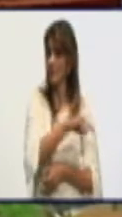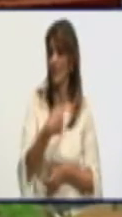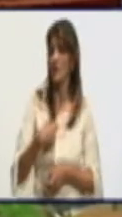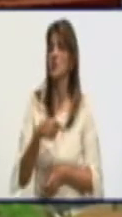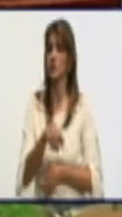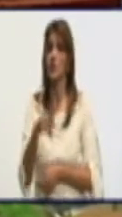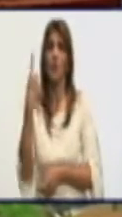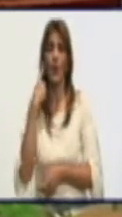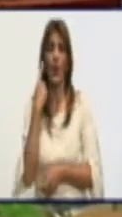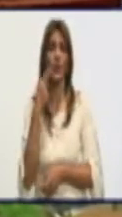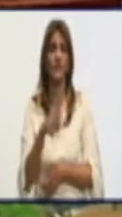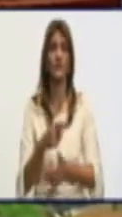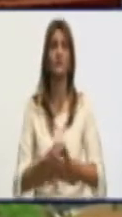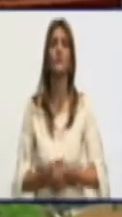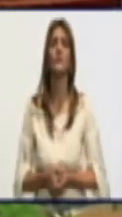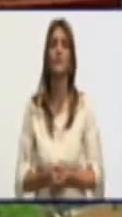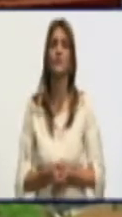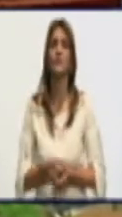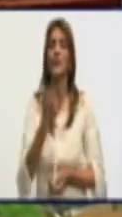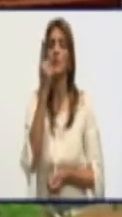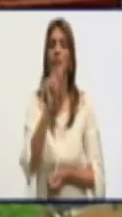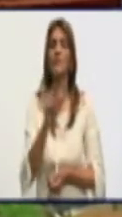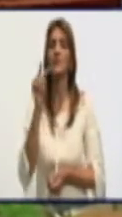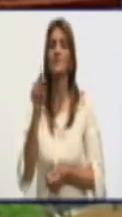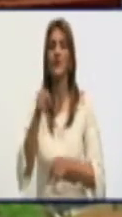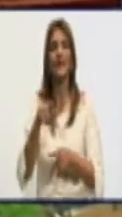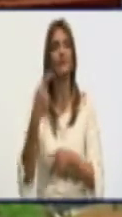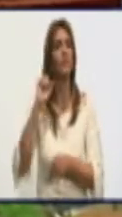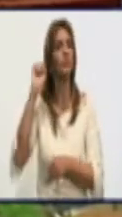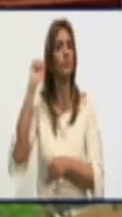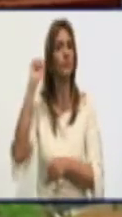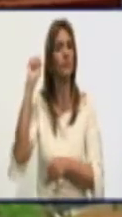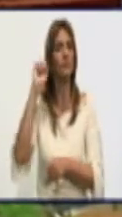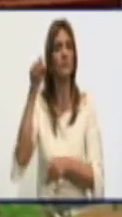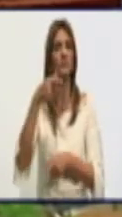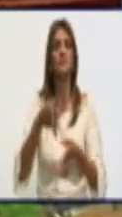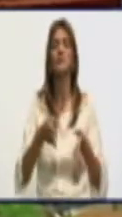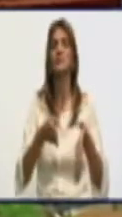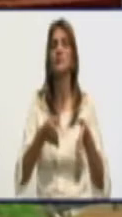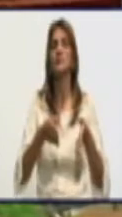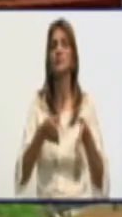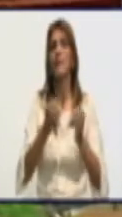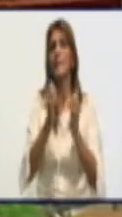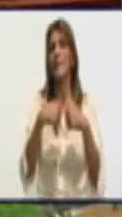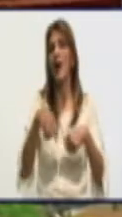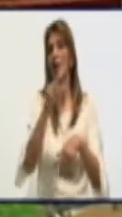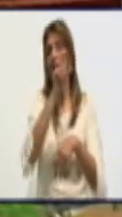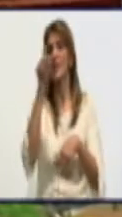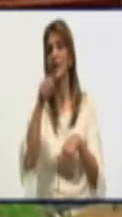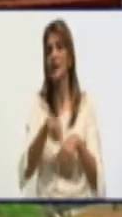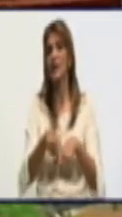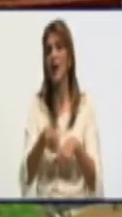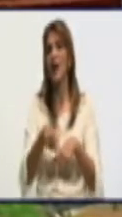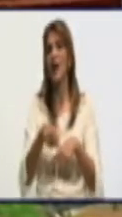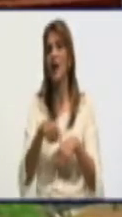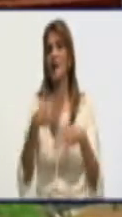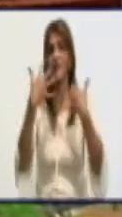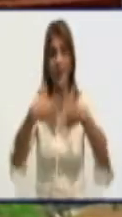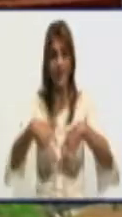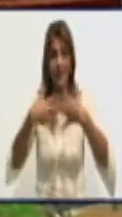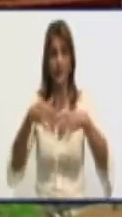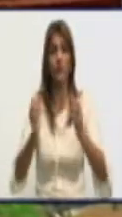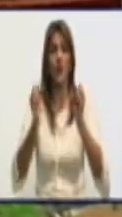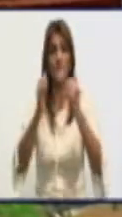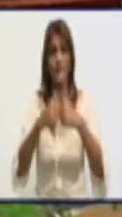por la bulla que hace ese aparato, pero he visitado algunas panaderías donde tienen que estar utilizando